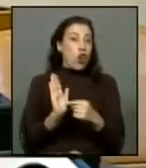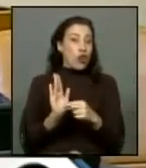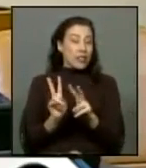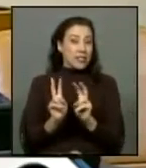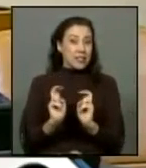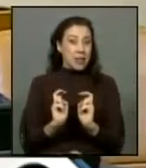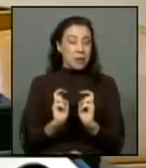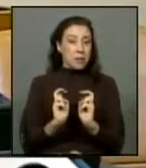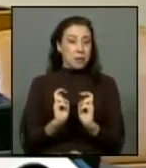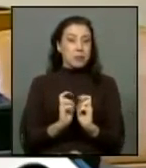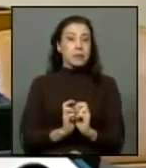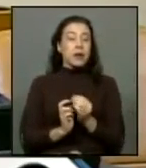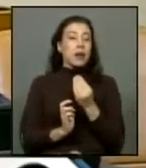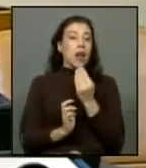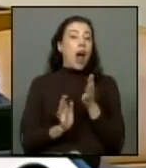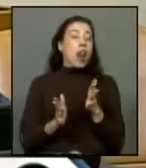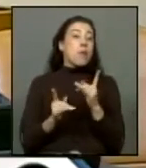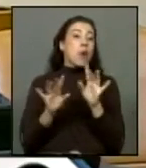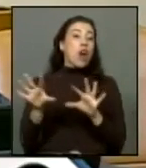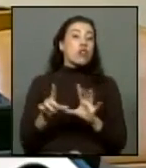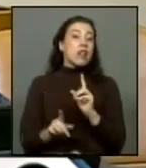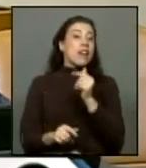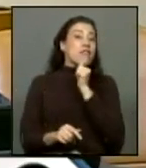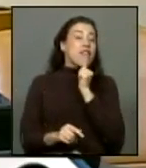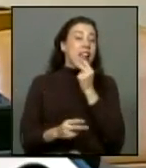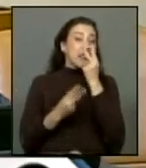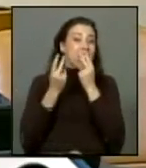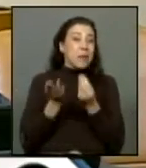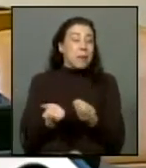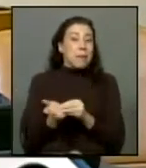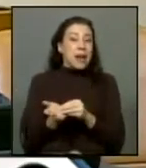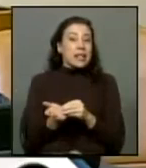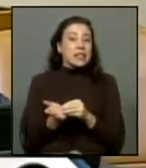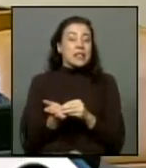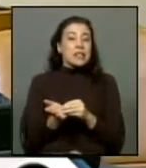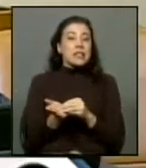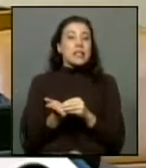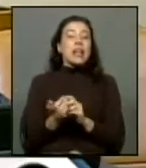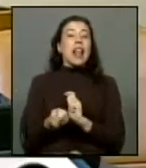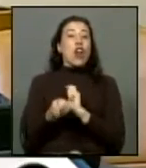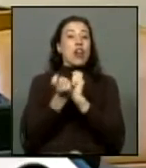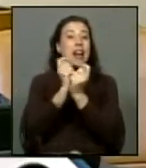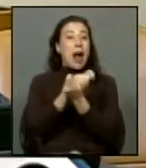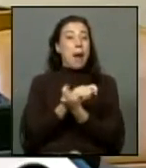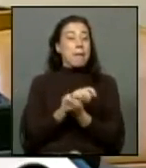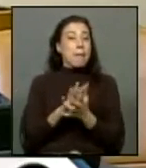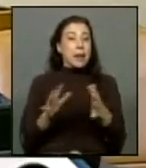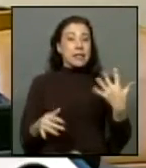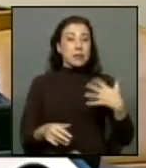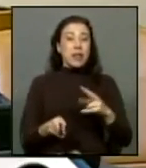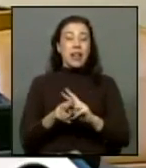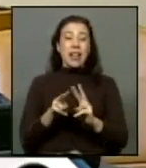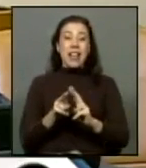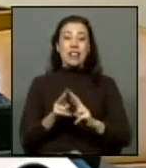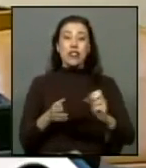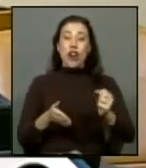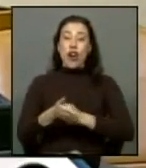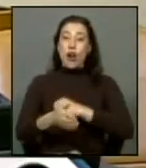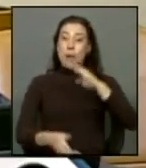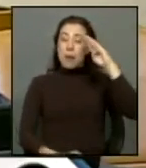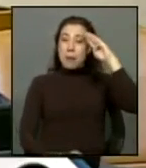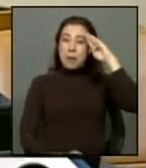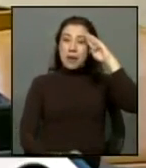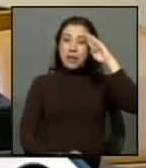y quizás un tema que no se ha abordado mucho es que las grandes transformaciones que hizo la dictadura cívico-militar